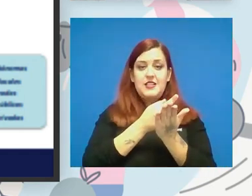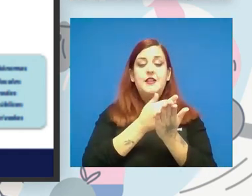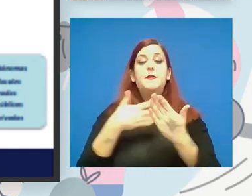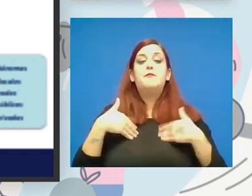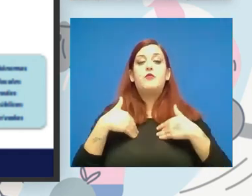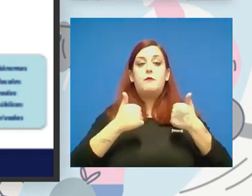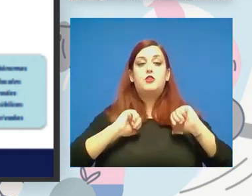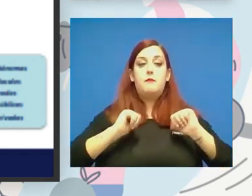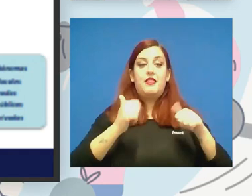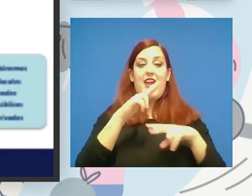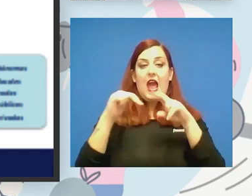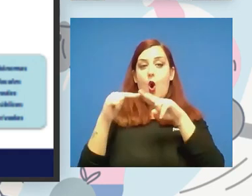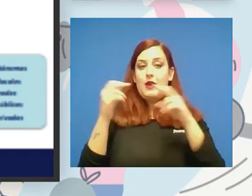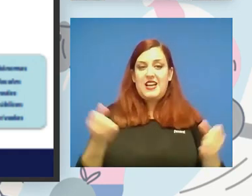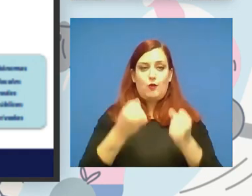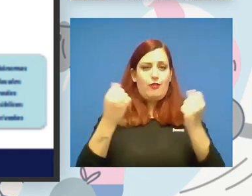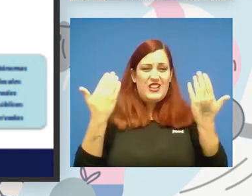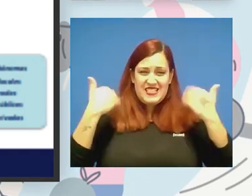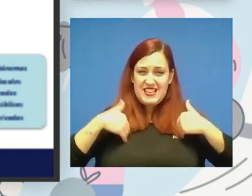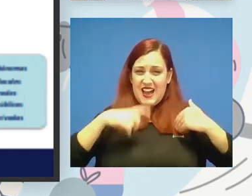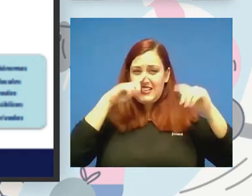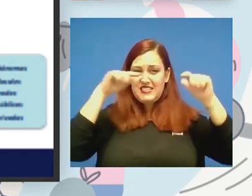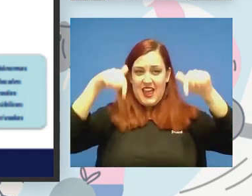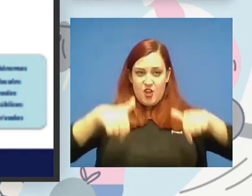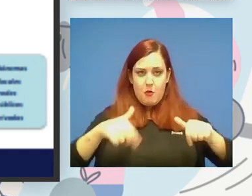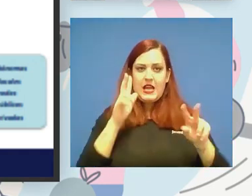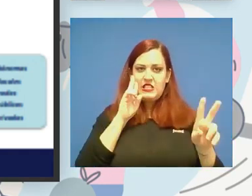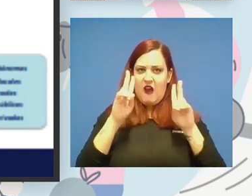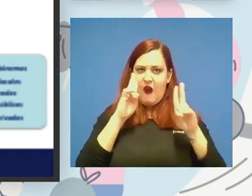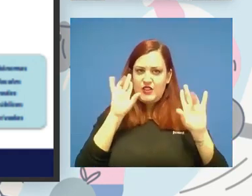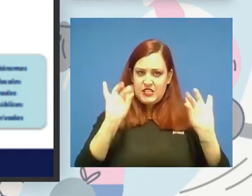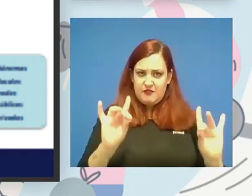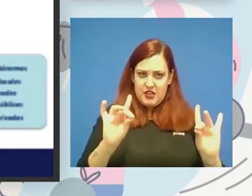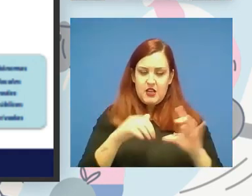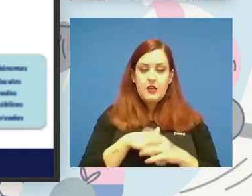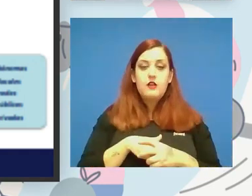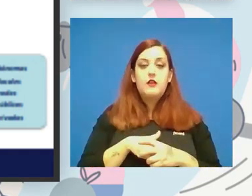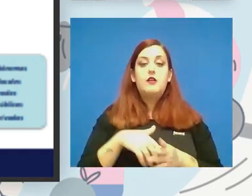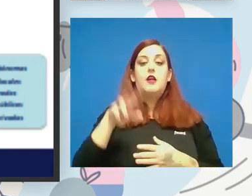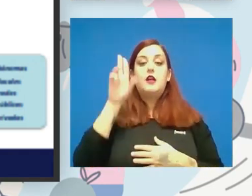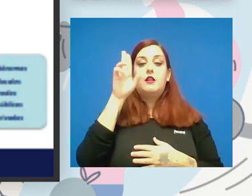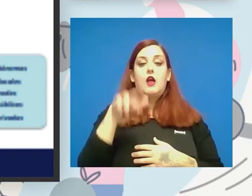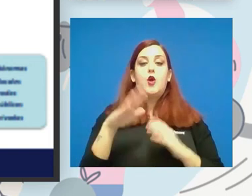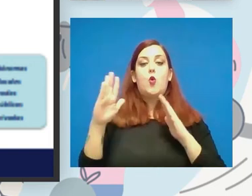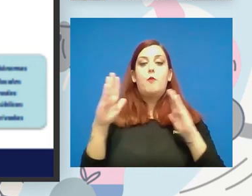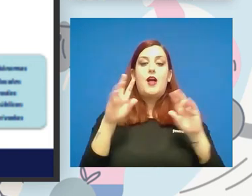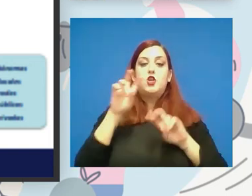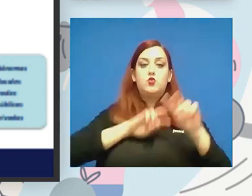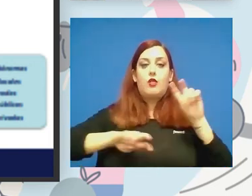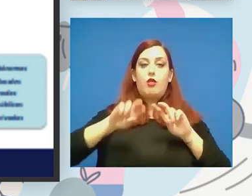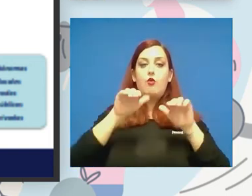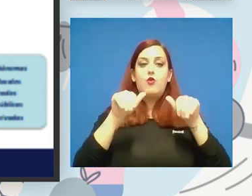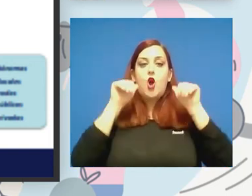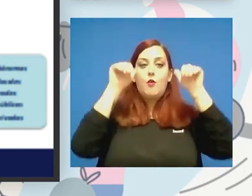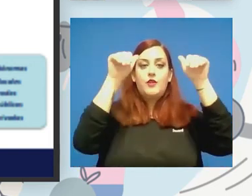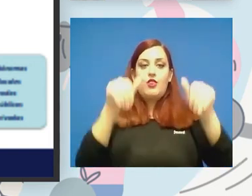obras y actuaciones este año para que sea visible hemos lanzado que ya estamos en un periodo de subsanación una convocatoria